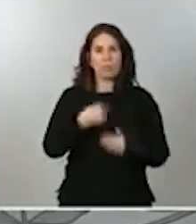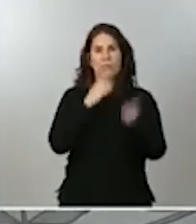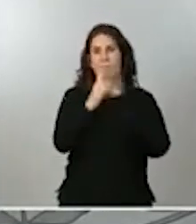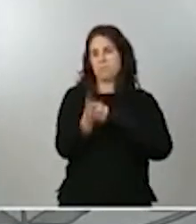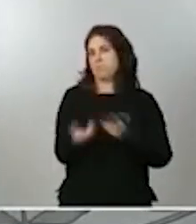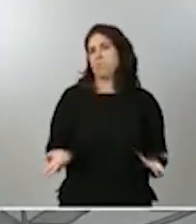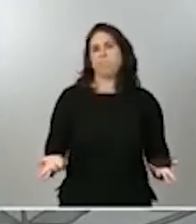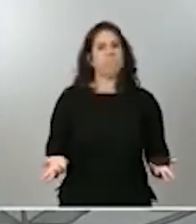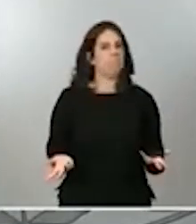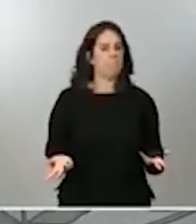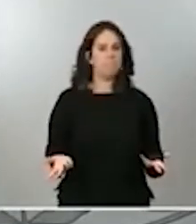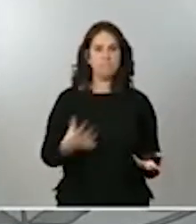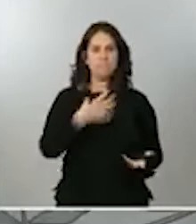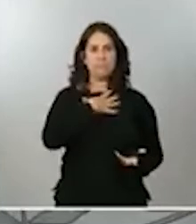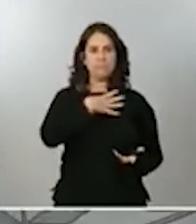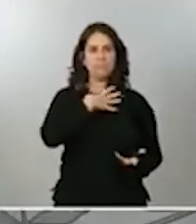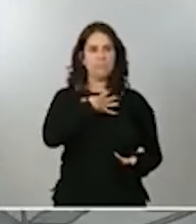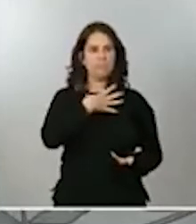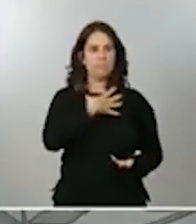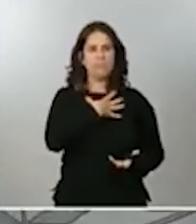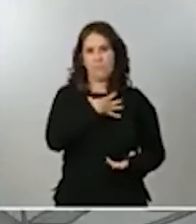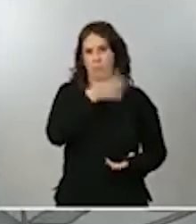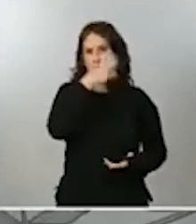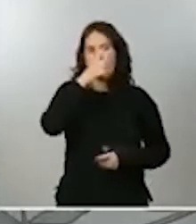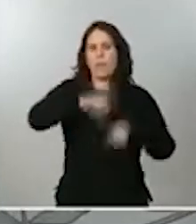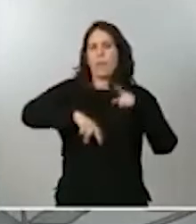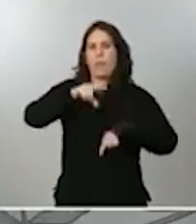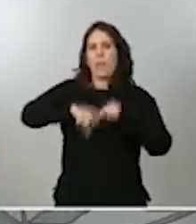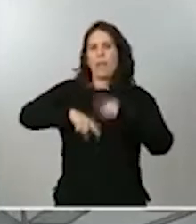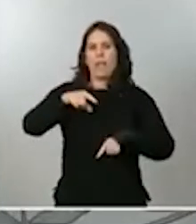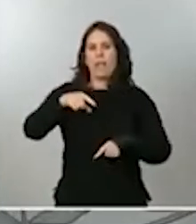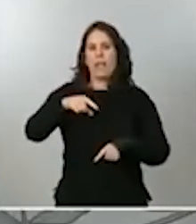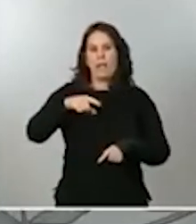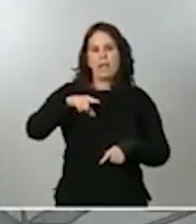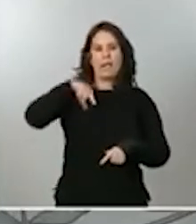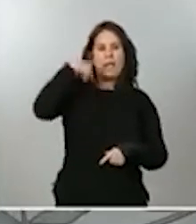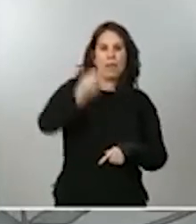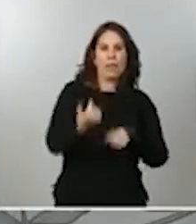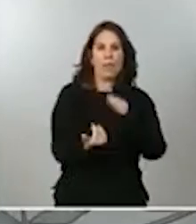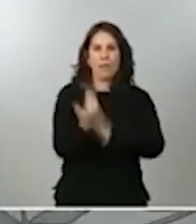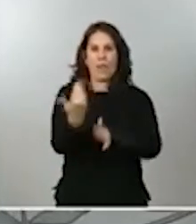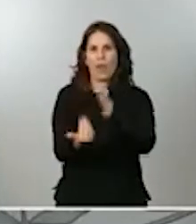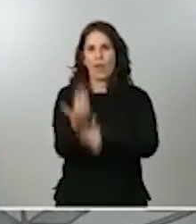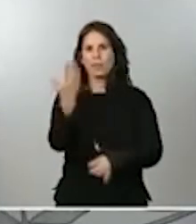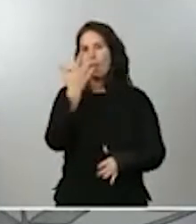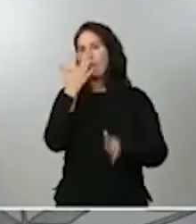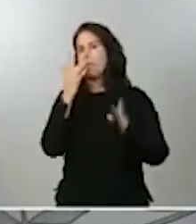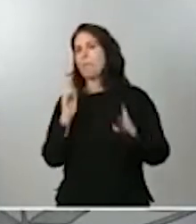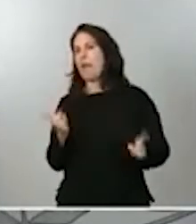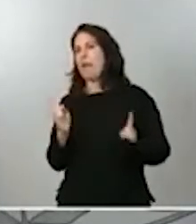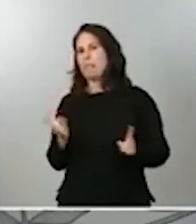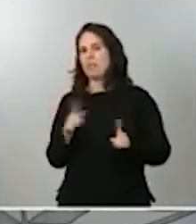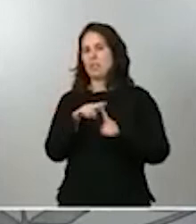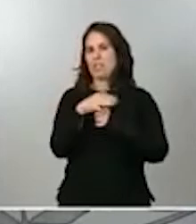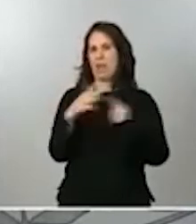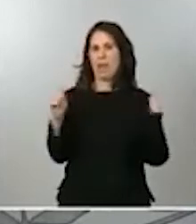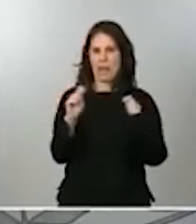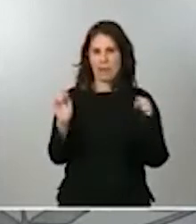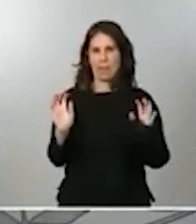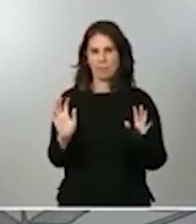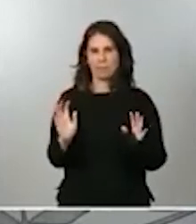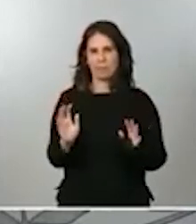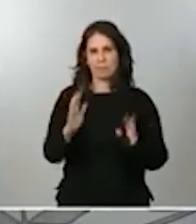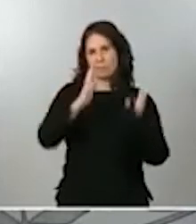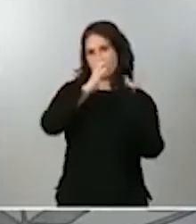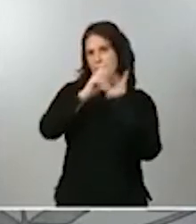en este momento respecto a lo que ocurrirá cuando transcurran los días que está previsto que dure el estado de alarma. Hay que esperar